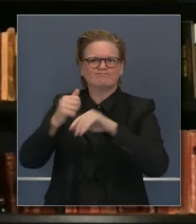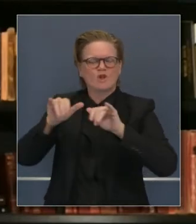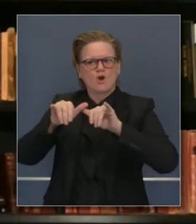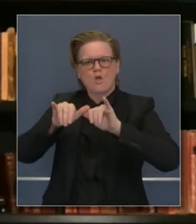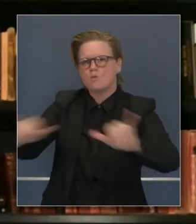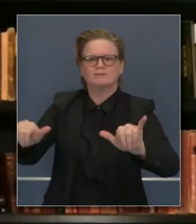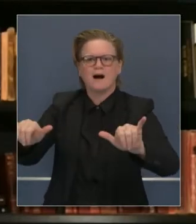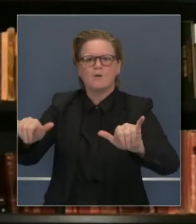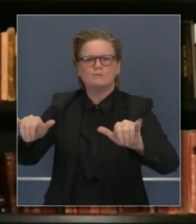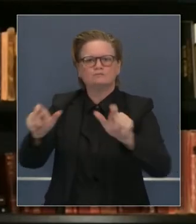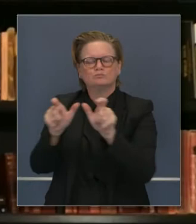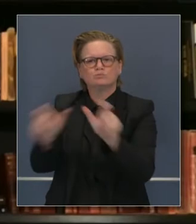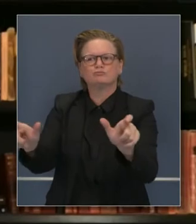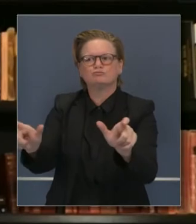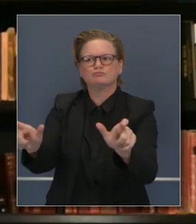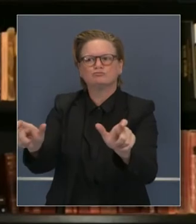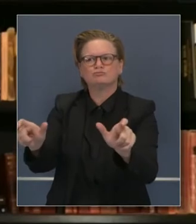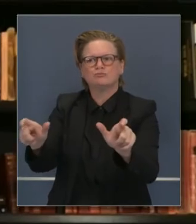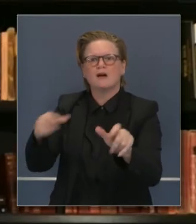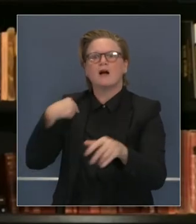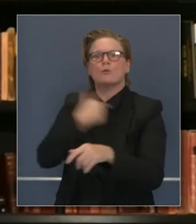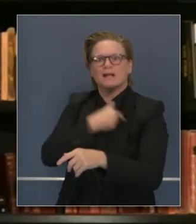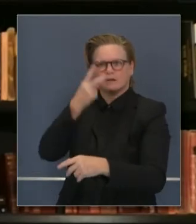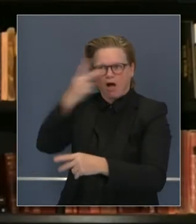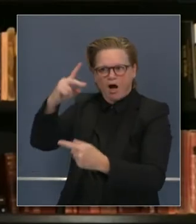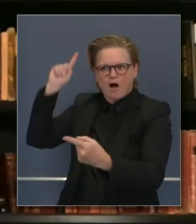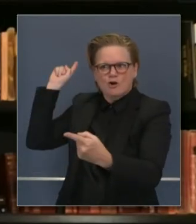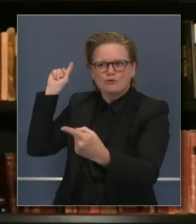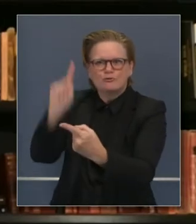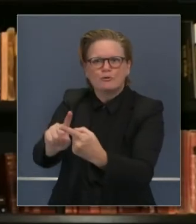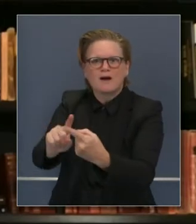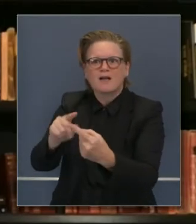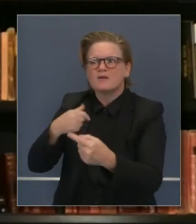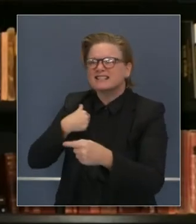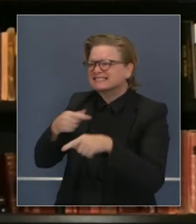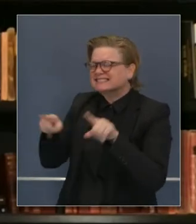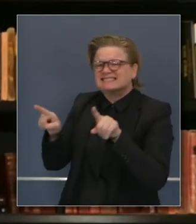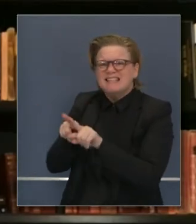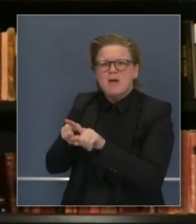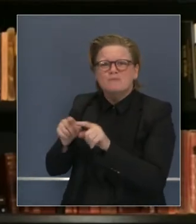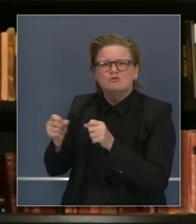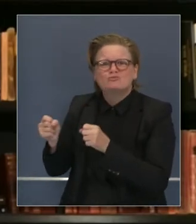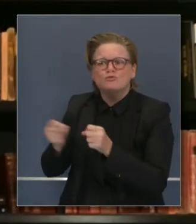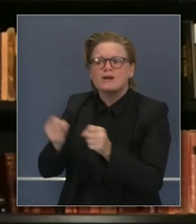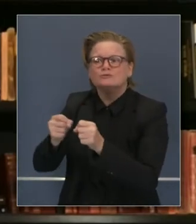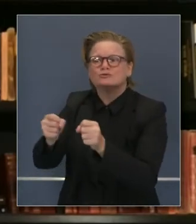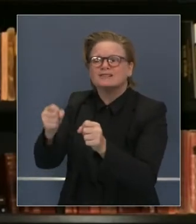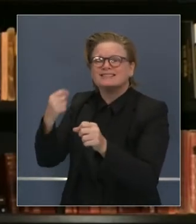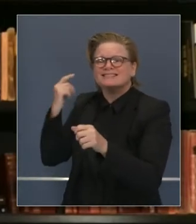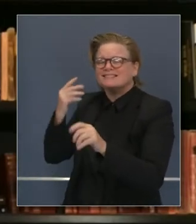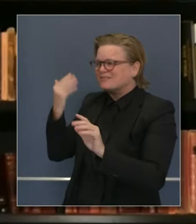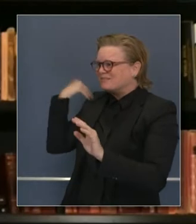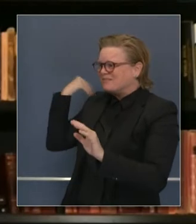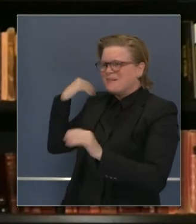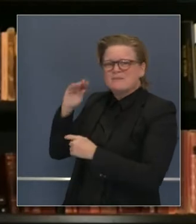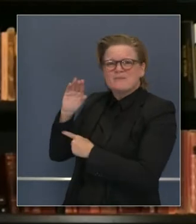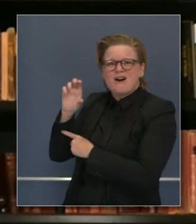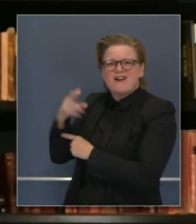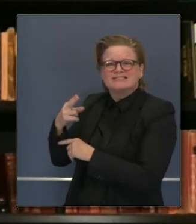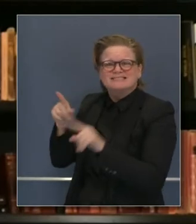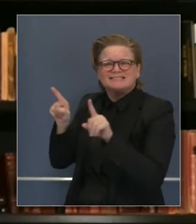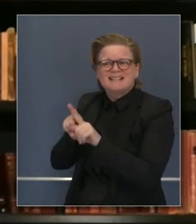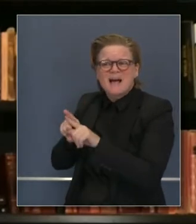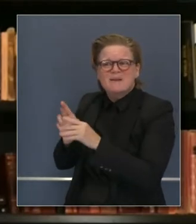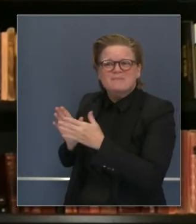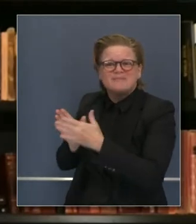particularmente otros estados más grandes. Así que pudimos aplanar la curva usando las mismas estrategias, las mismas